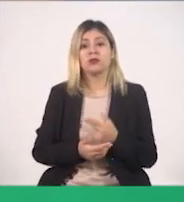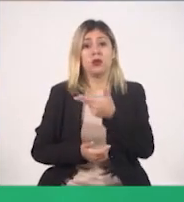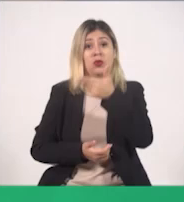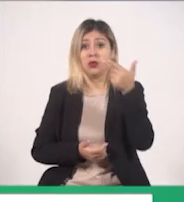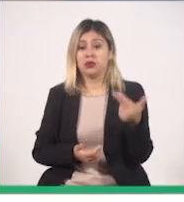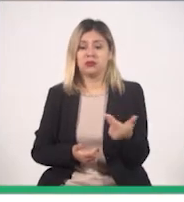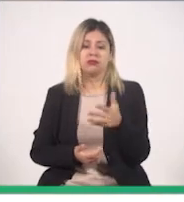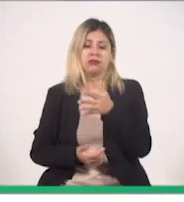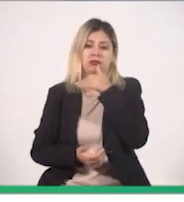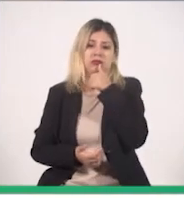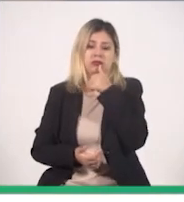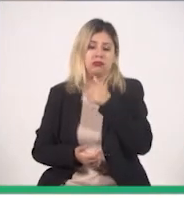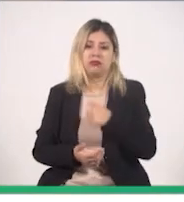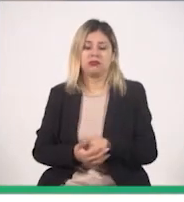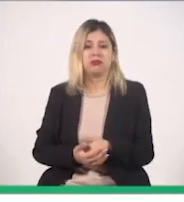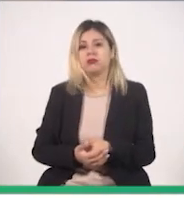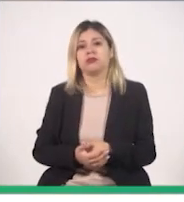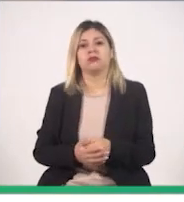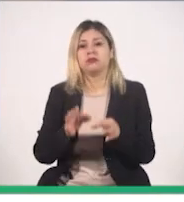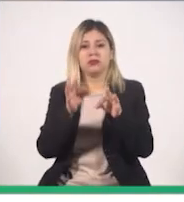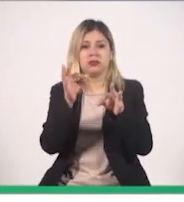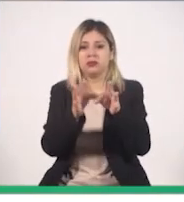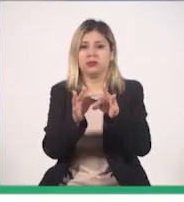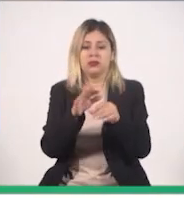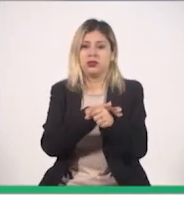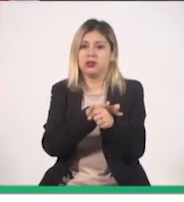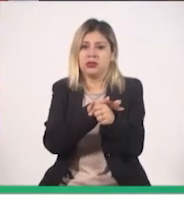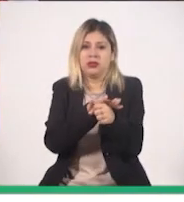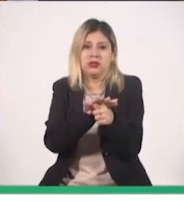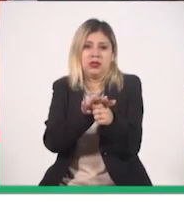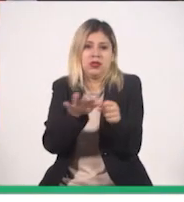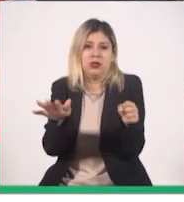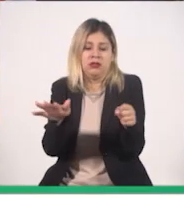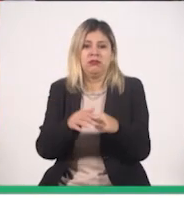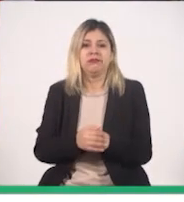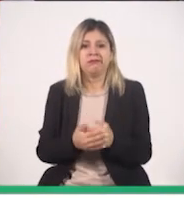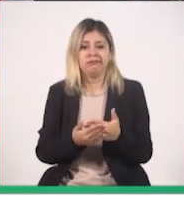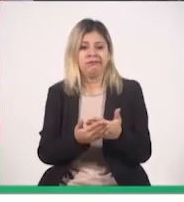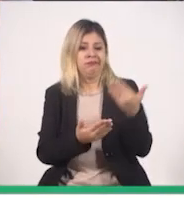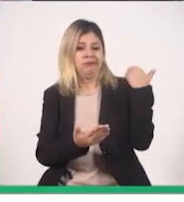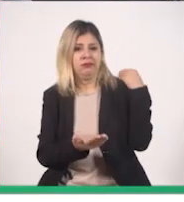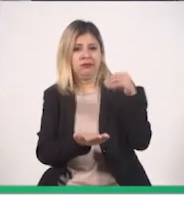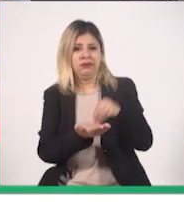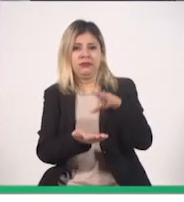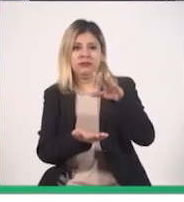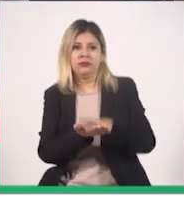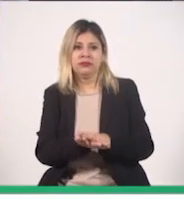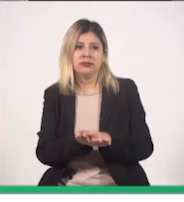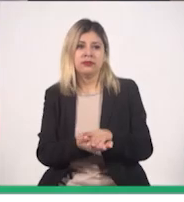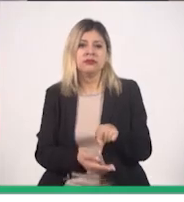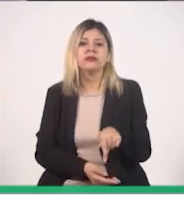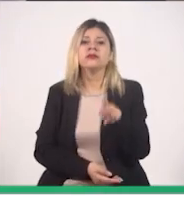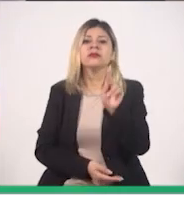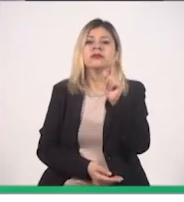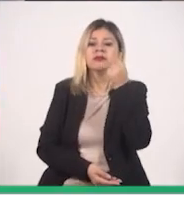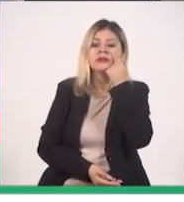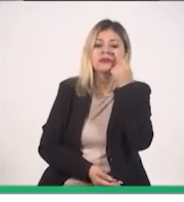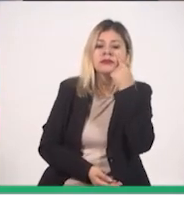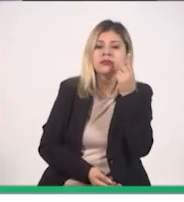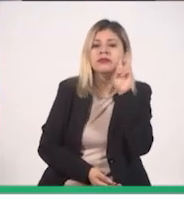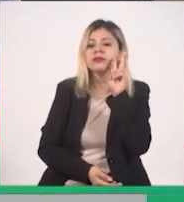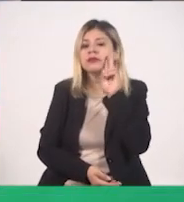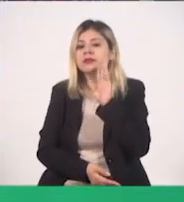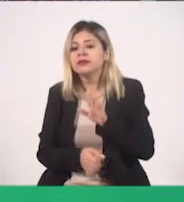no, lo que pasa que ya está completamente lleno, con anticipación se reservó. Pero pues bueno, vemos la forma de